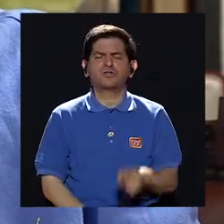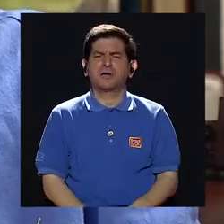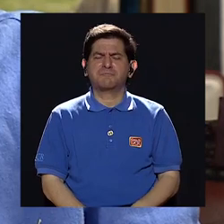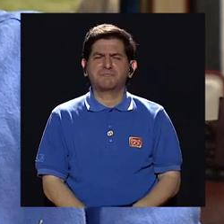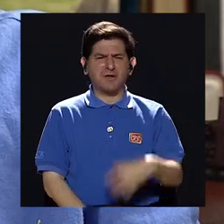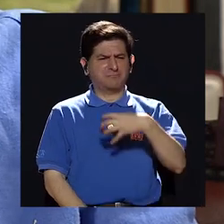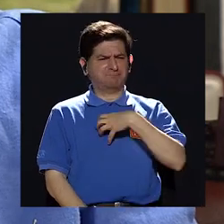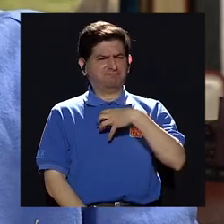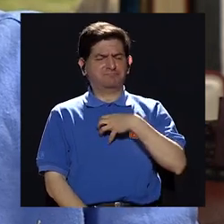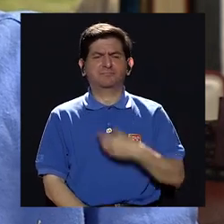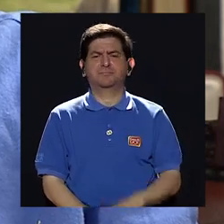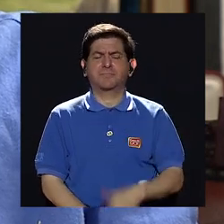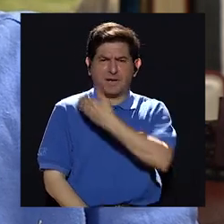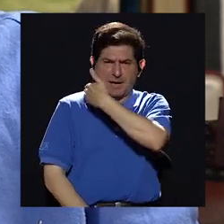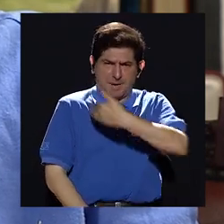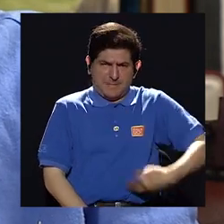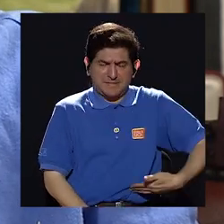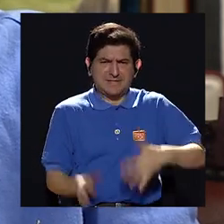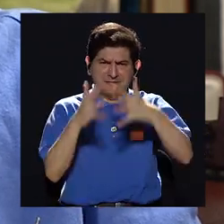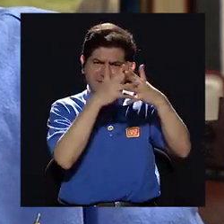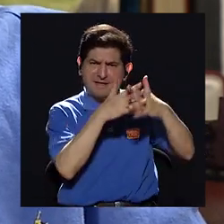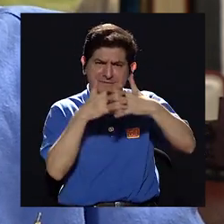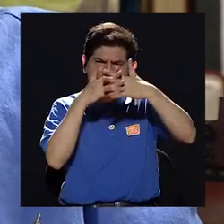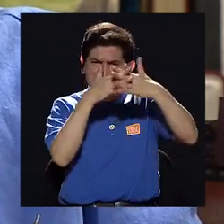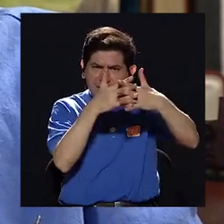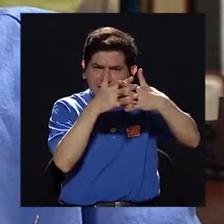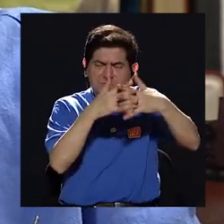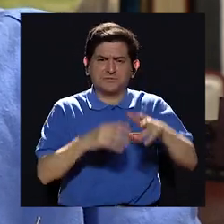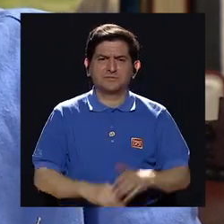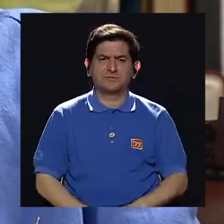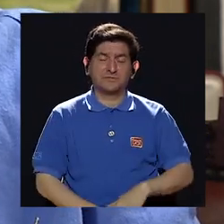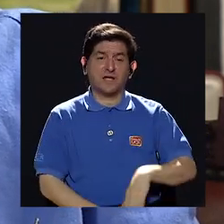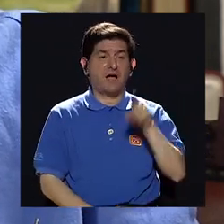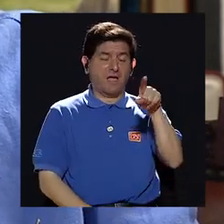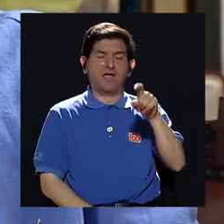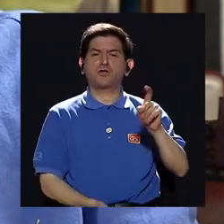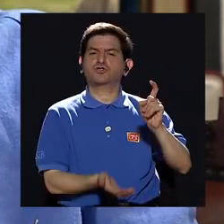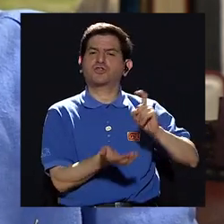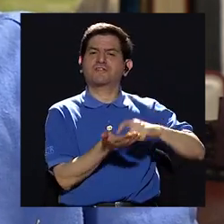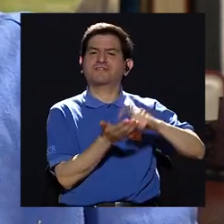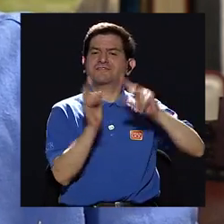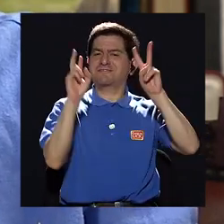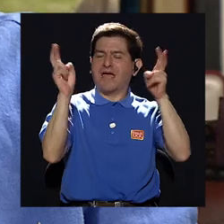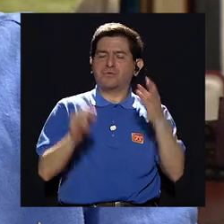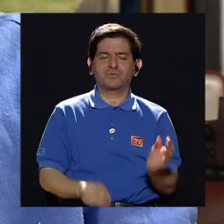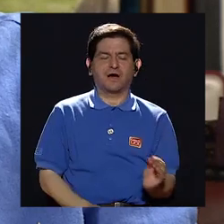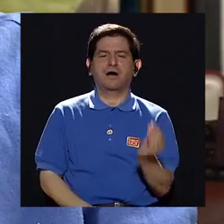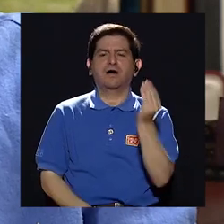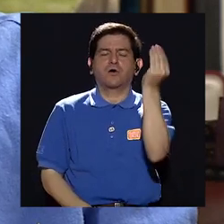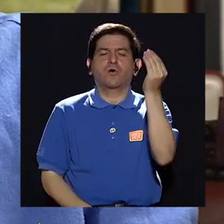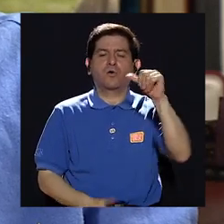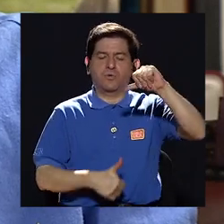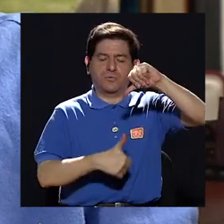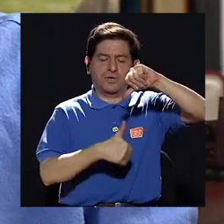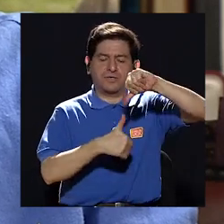reclamé a los presidentes de Estados Unidos la deuda que ellos tienen con la juventud centroamericana y